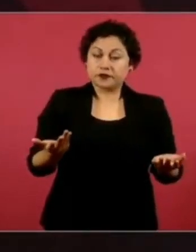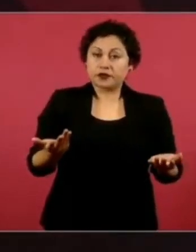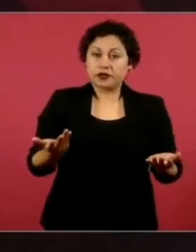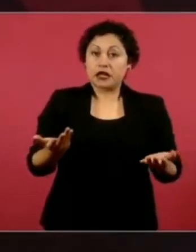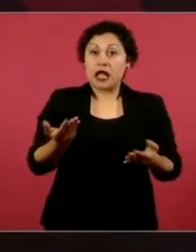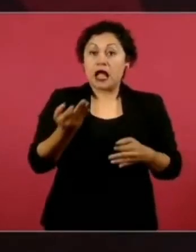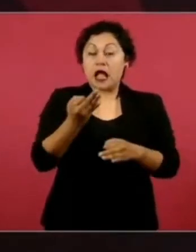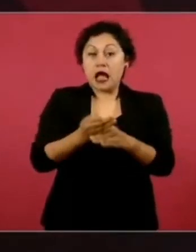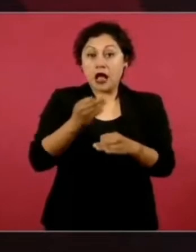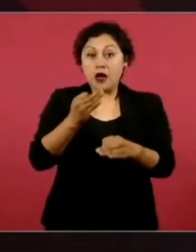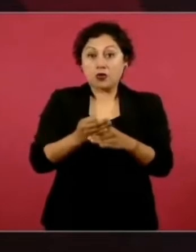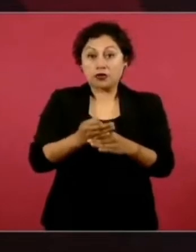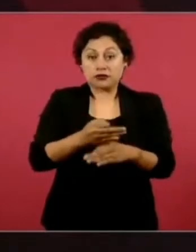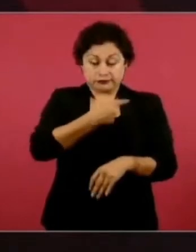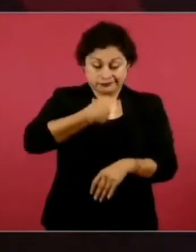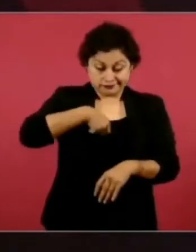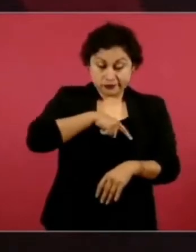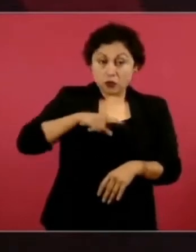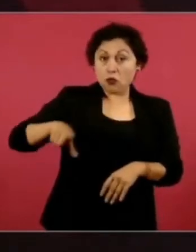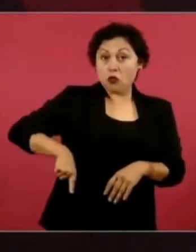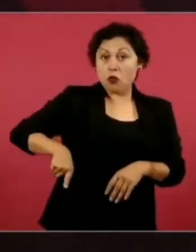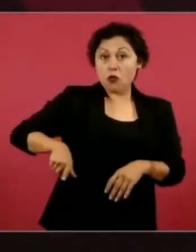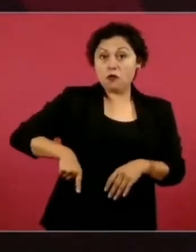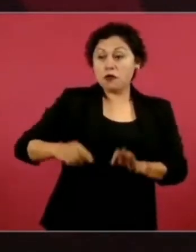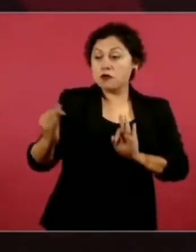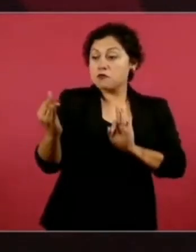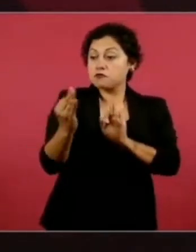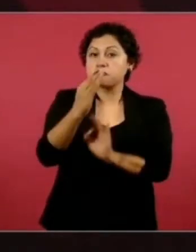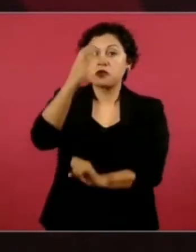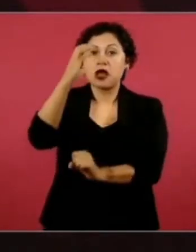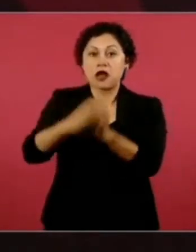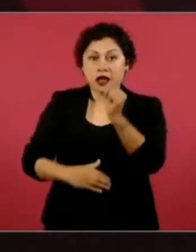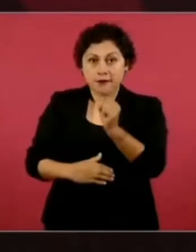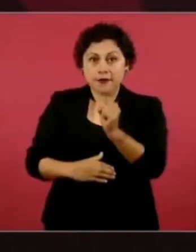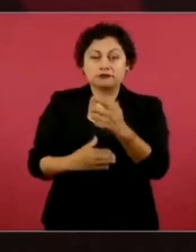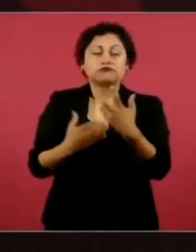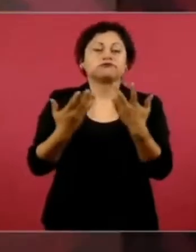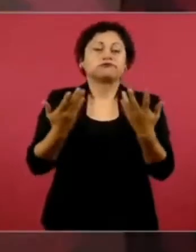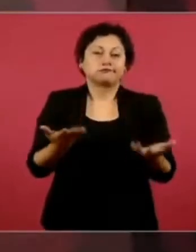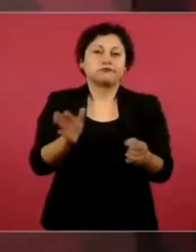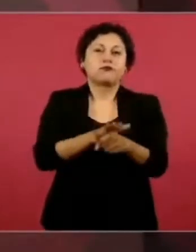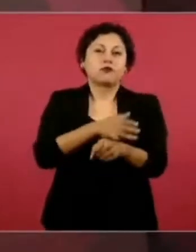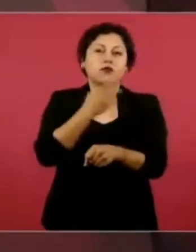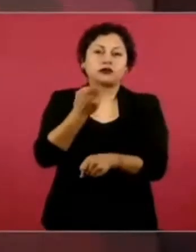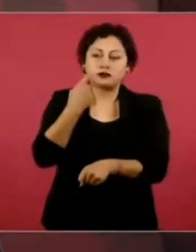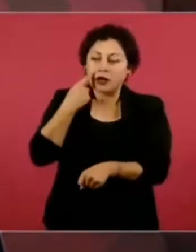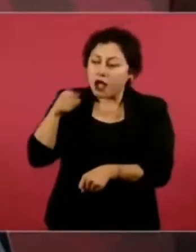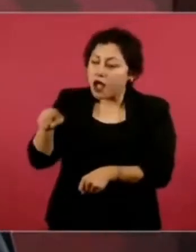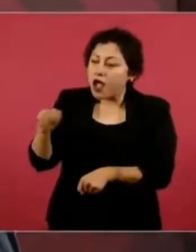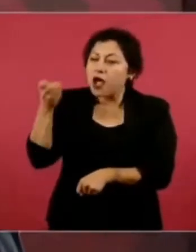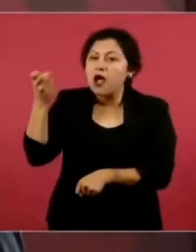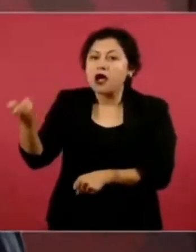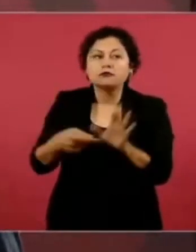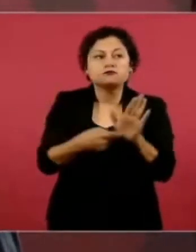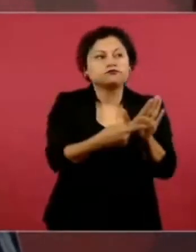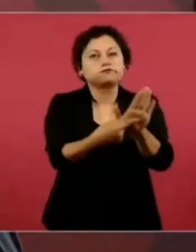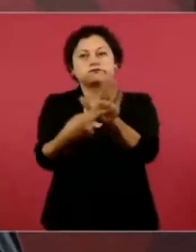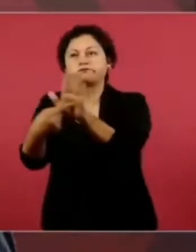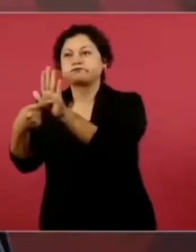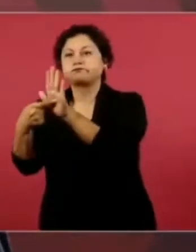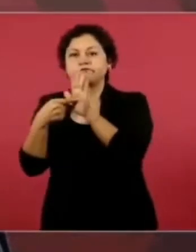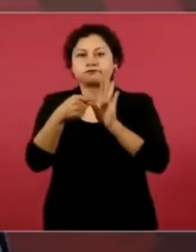estamos exponiendo, dando a conocer muchas cosas que se hacen